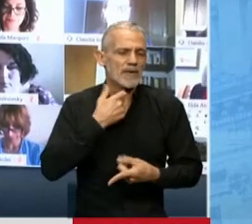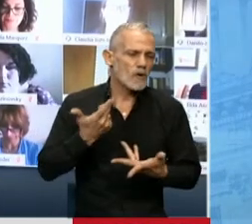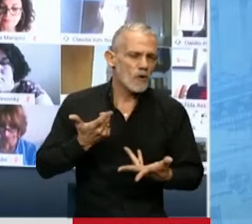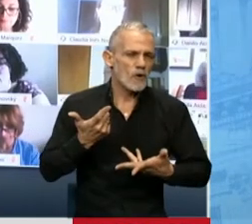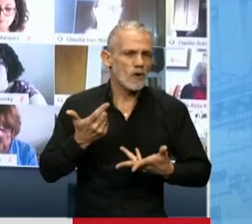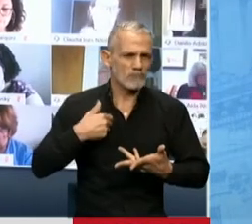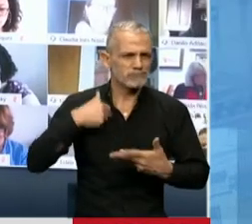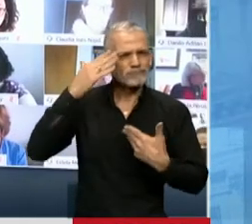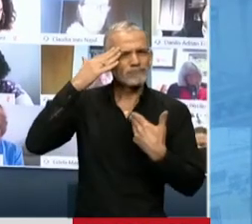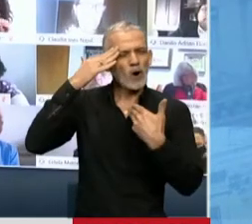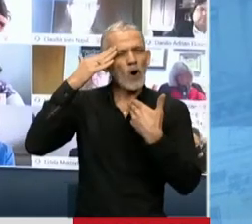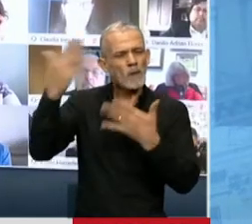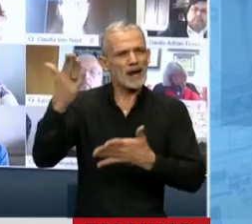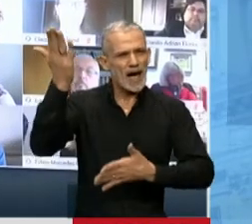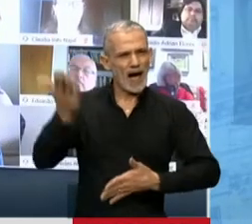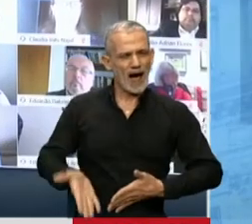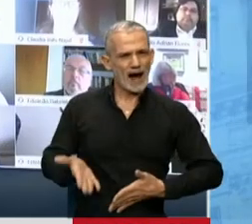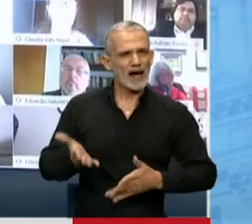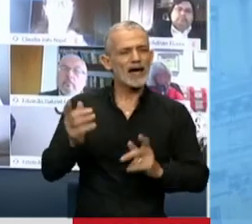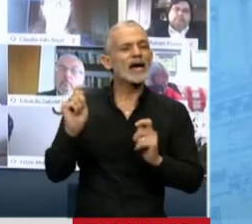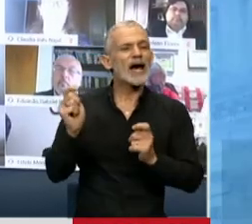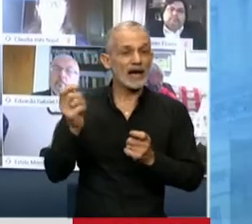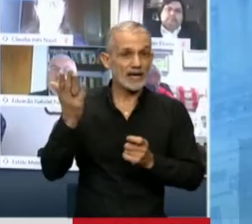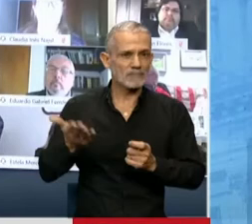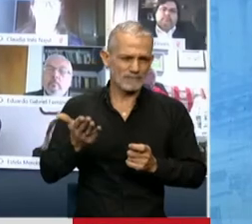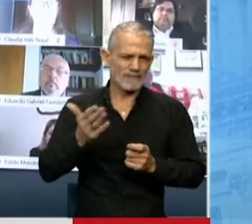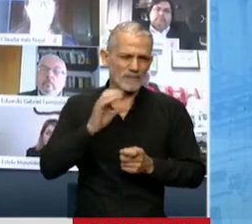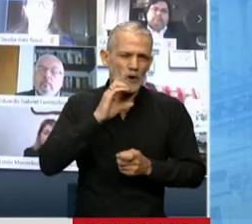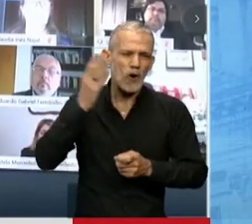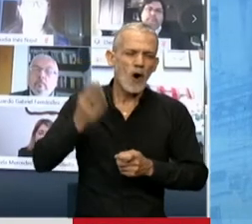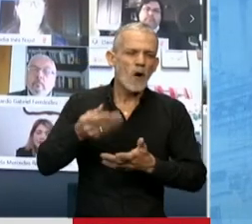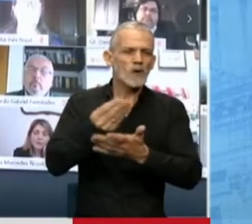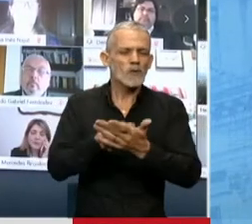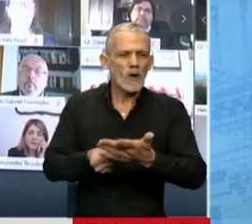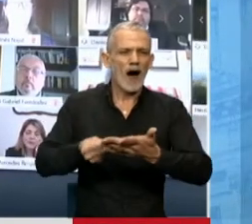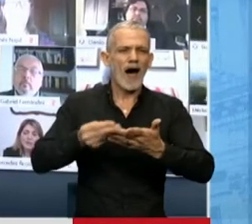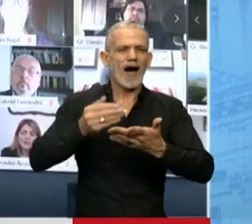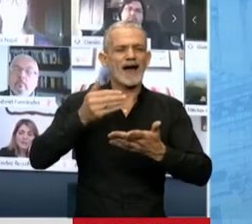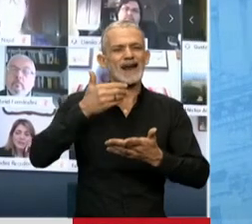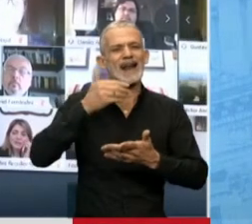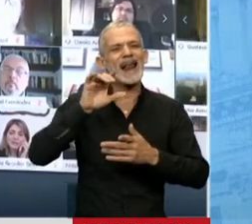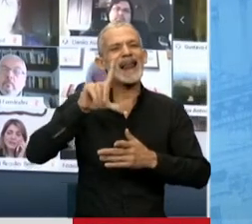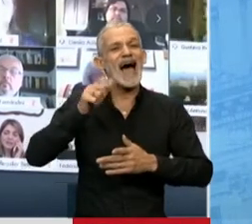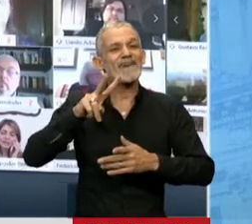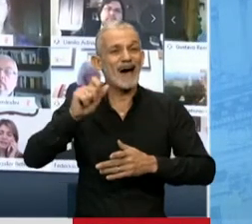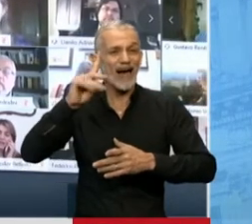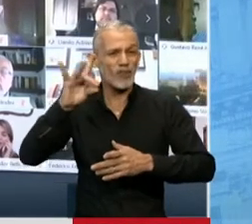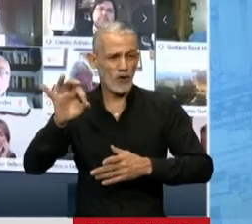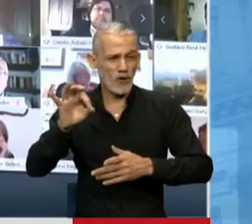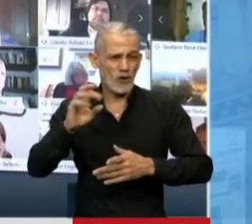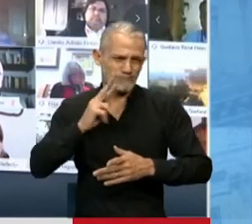hacer un homenaje al humorista, historietista Joaquín Salvador Lavado Tejón.